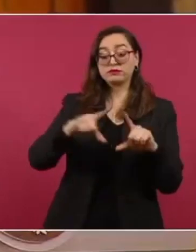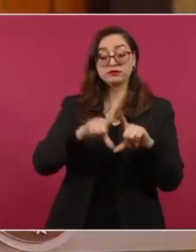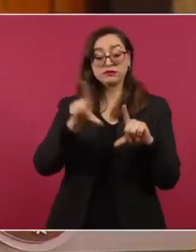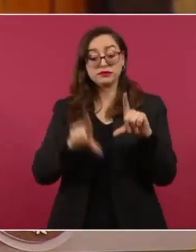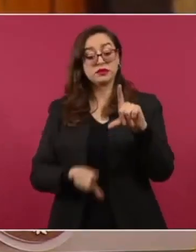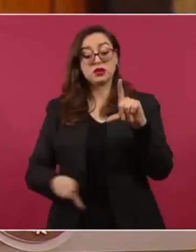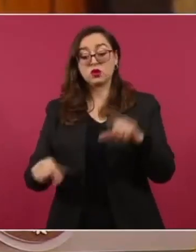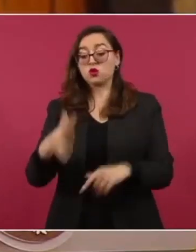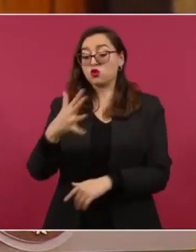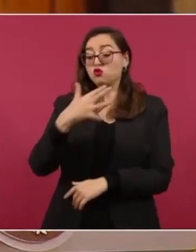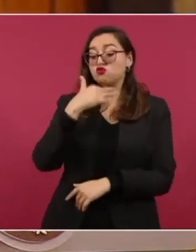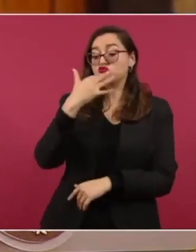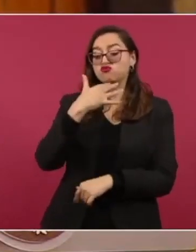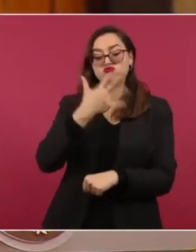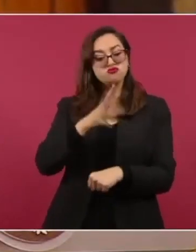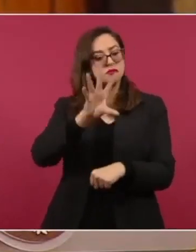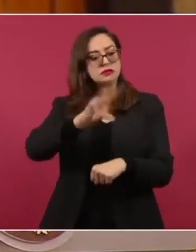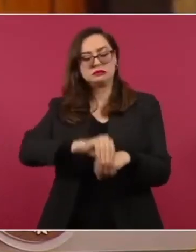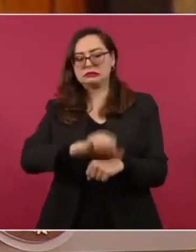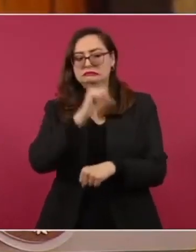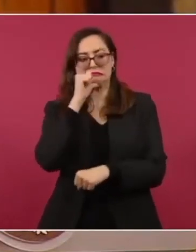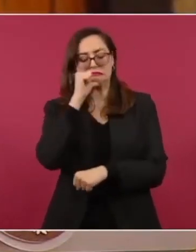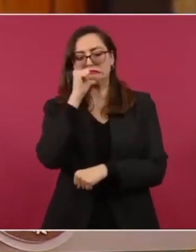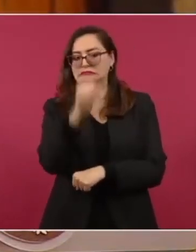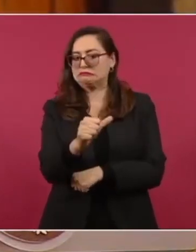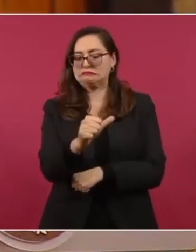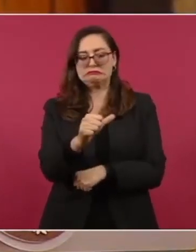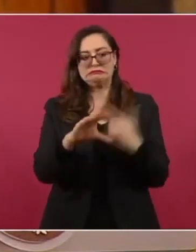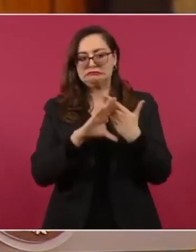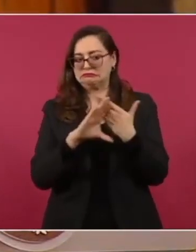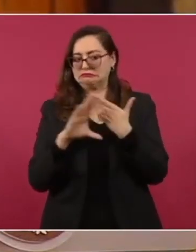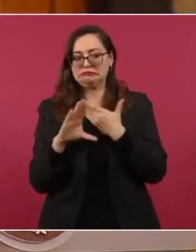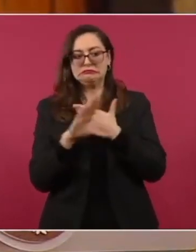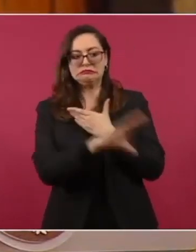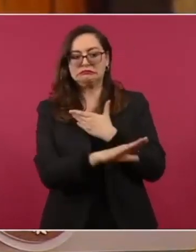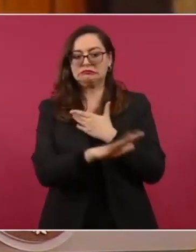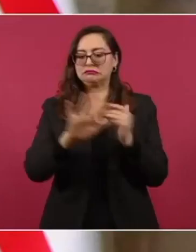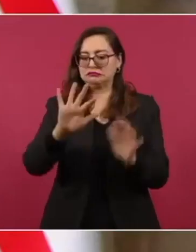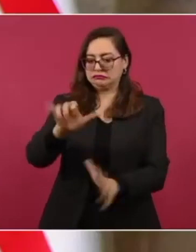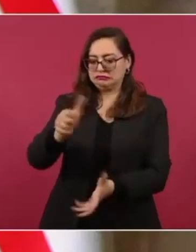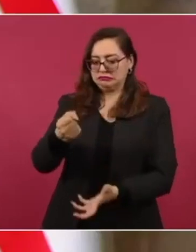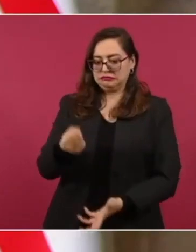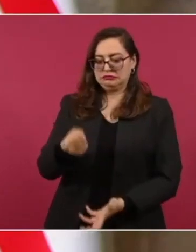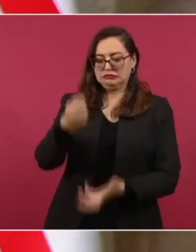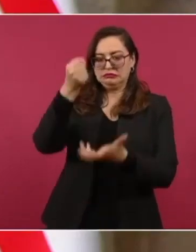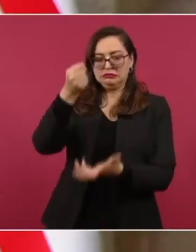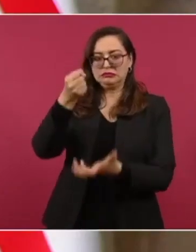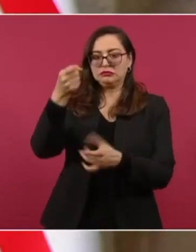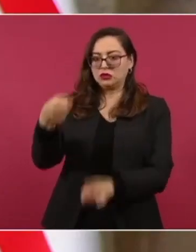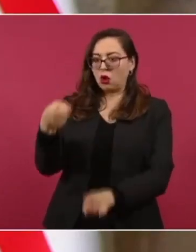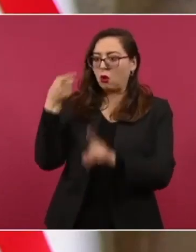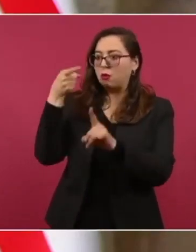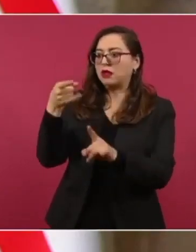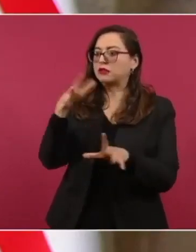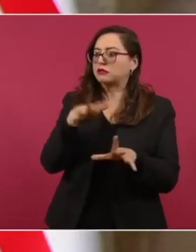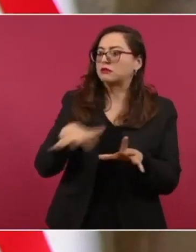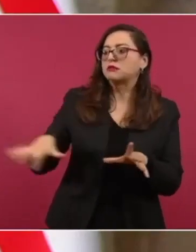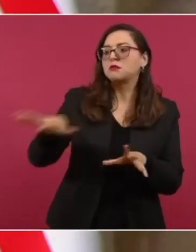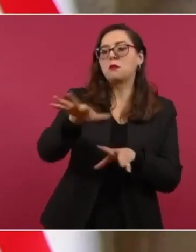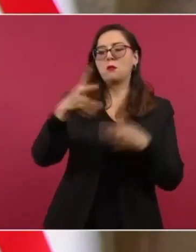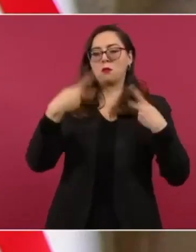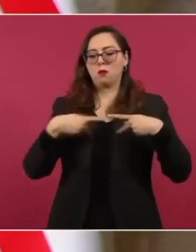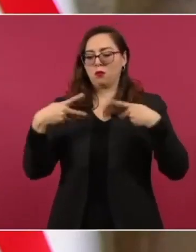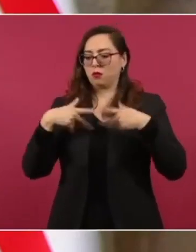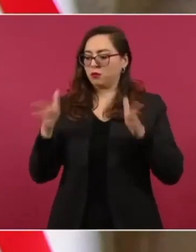y el presupuesto se destina al desarrollo y apoyar